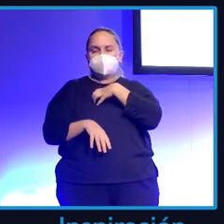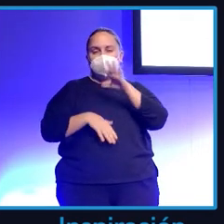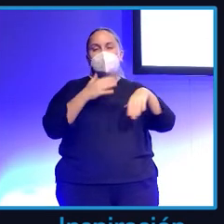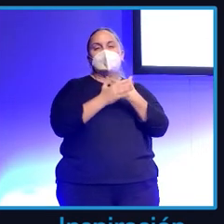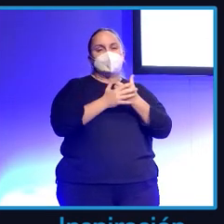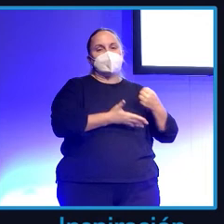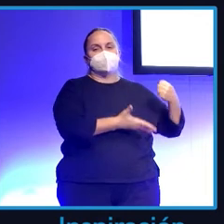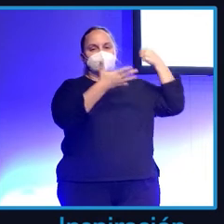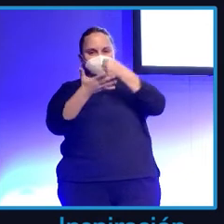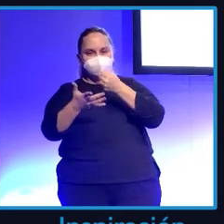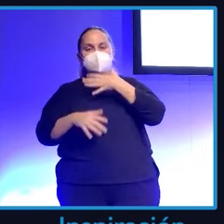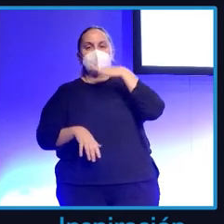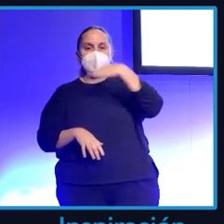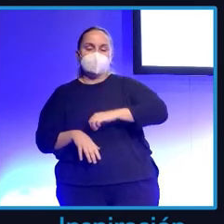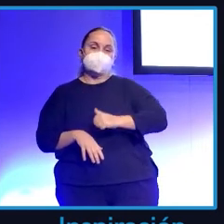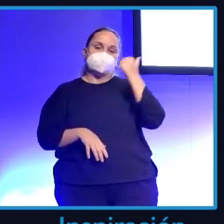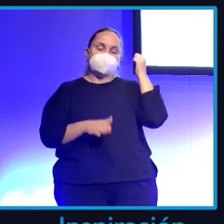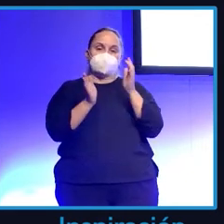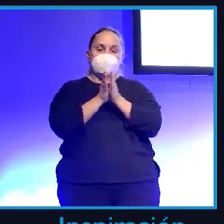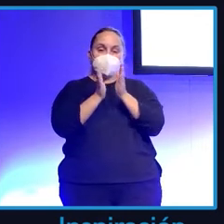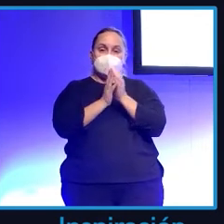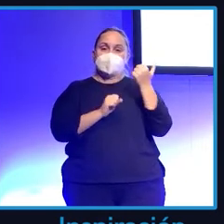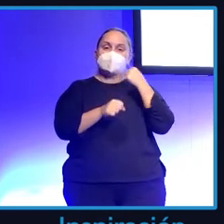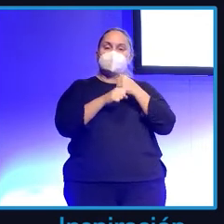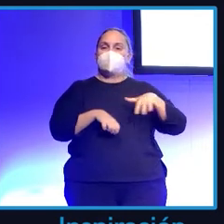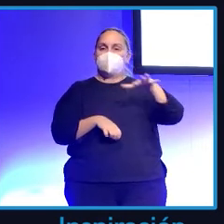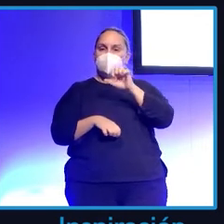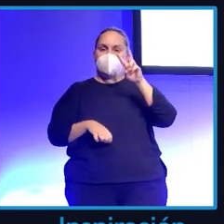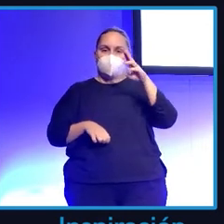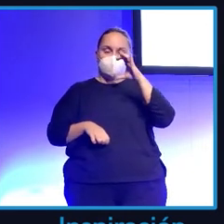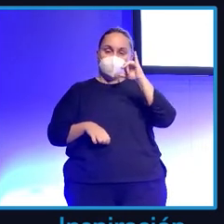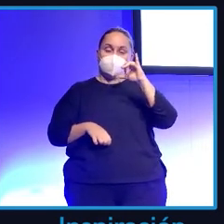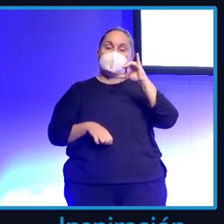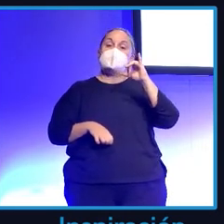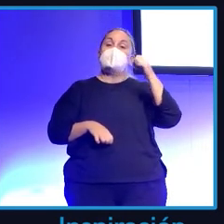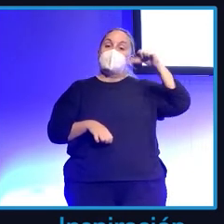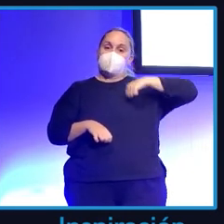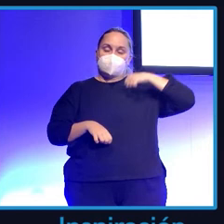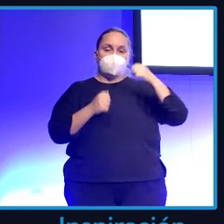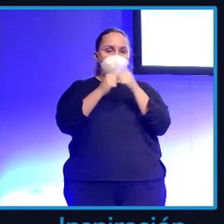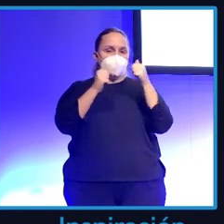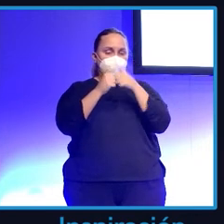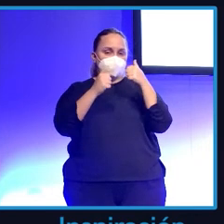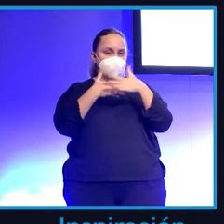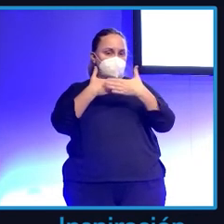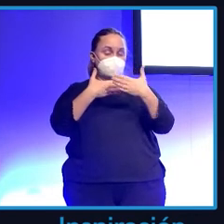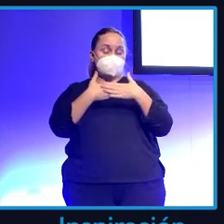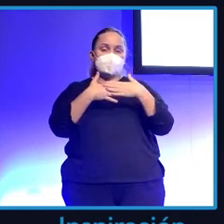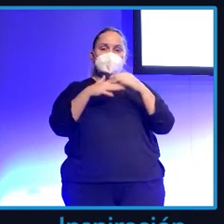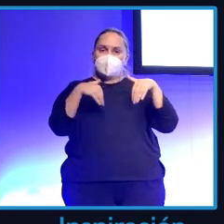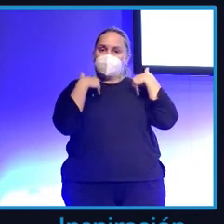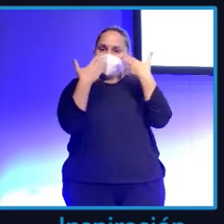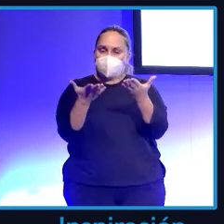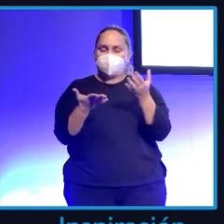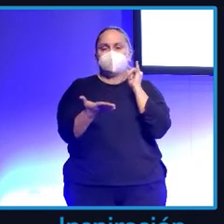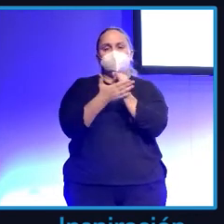Esta es mi amiga Inés Lipperhead con la que hice todos los directos, que trabaja en la UCI de Puerta de Hierro. Le donamos para un ensayo clínico de COVID.